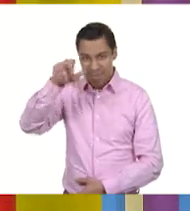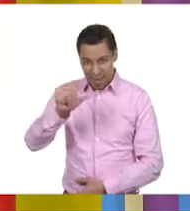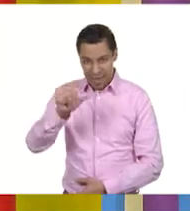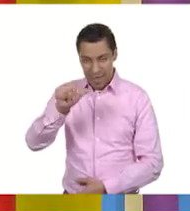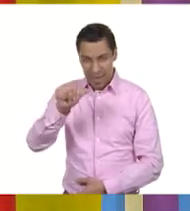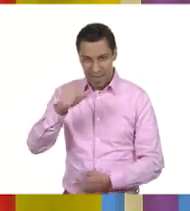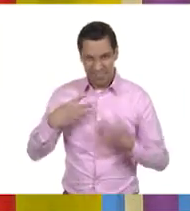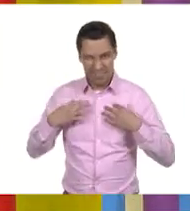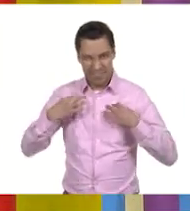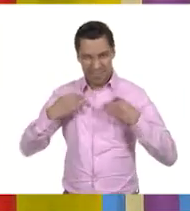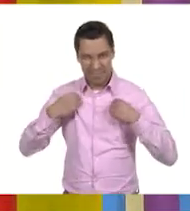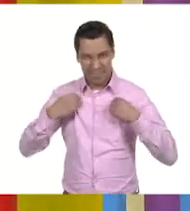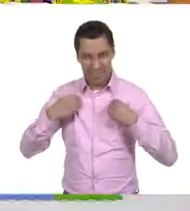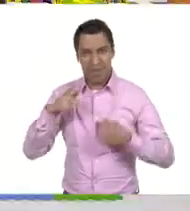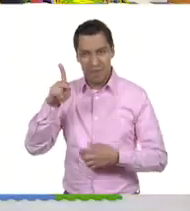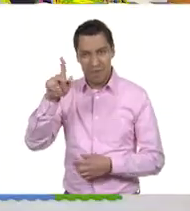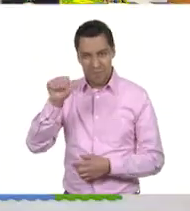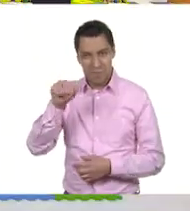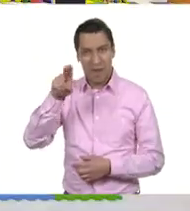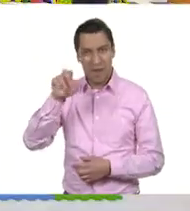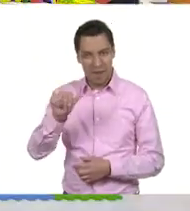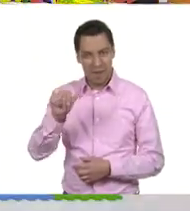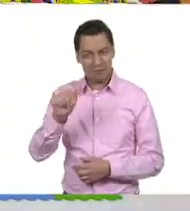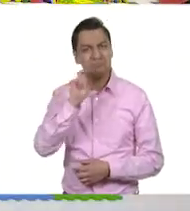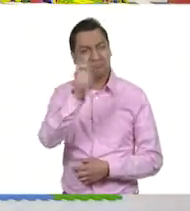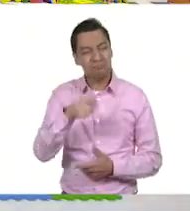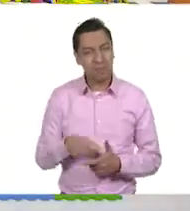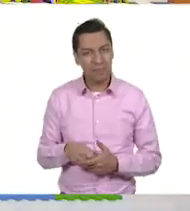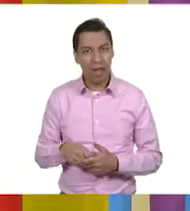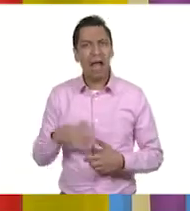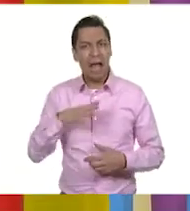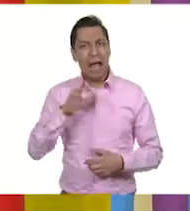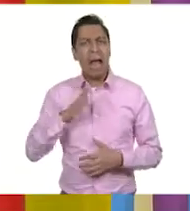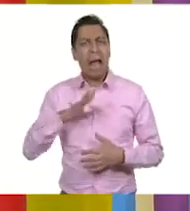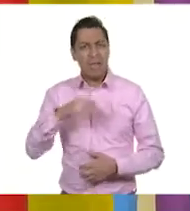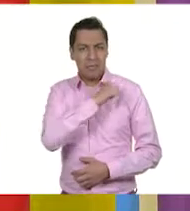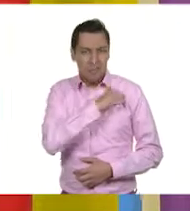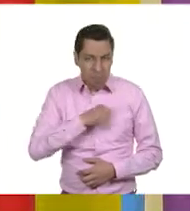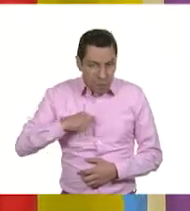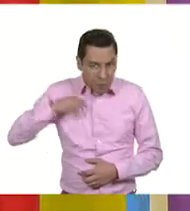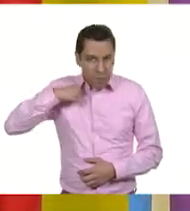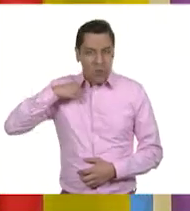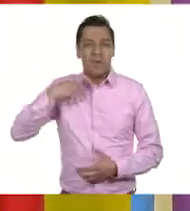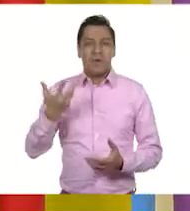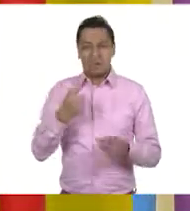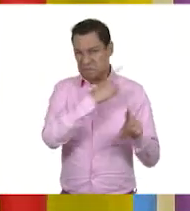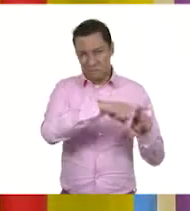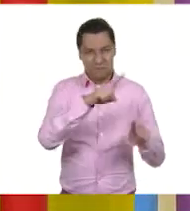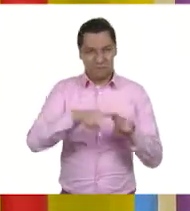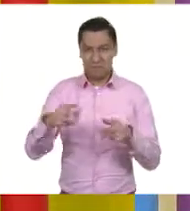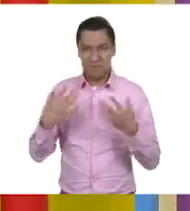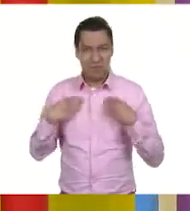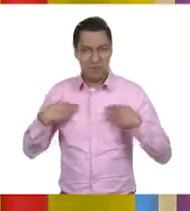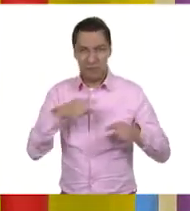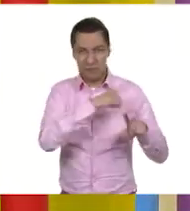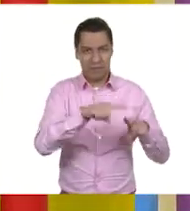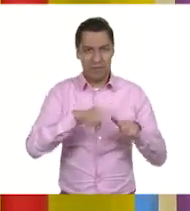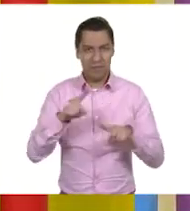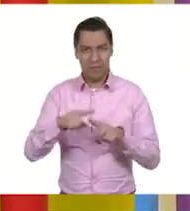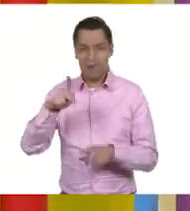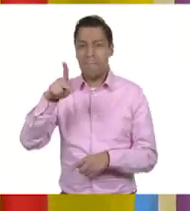pantalones o las chamarras de pana. Bueno, también hay camisas de pana o blusas. Entonces, estamos viendo que